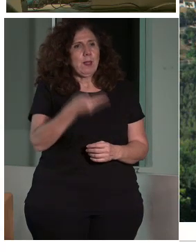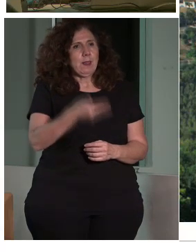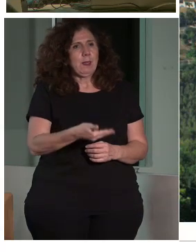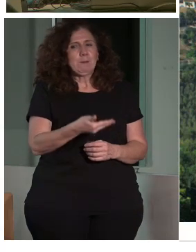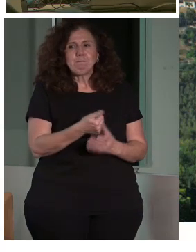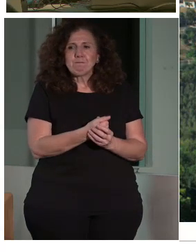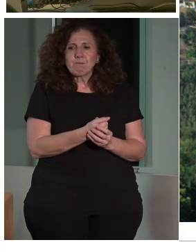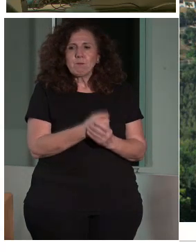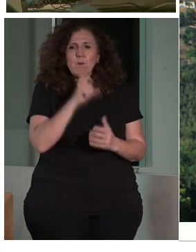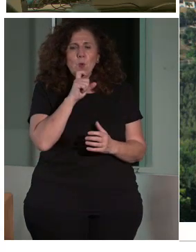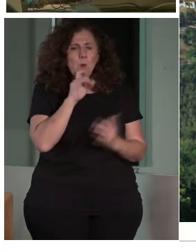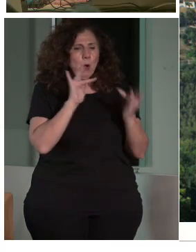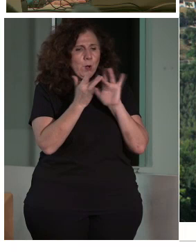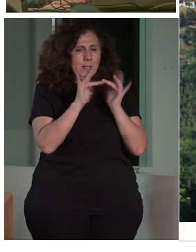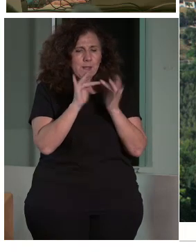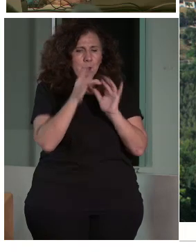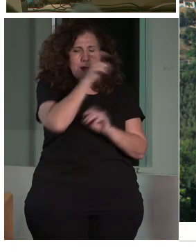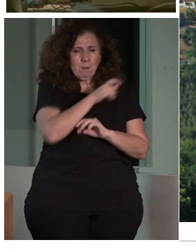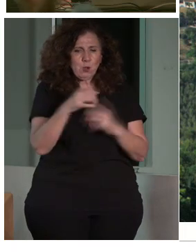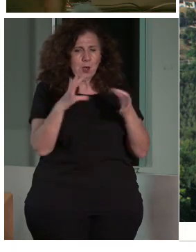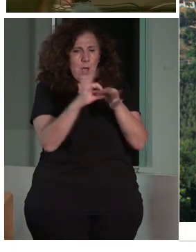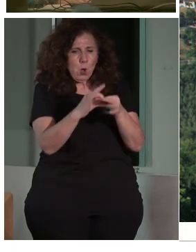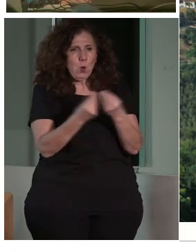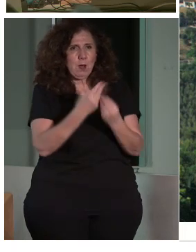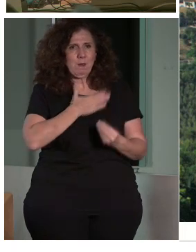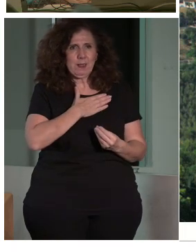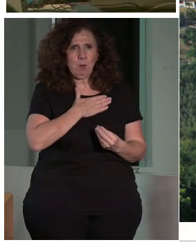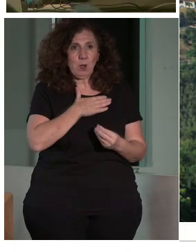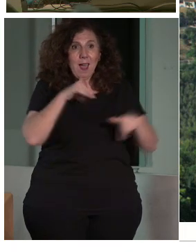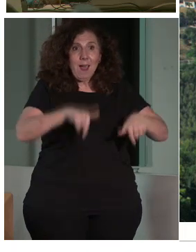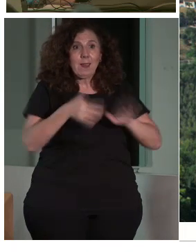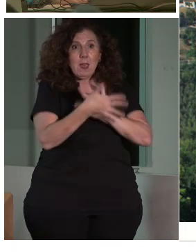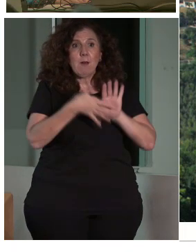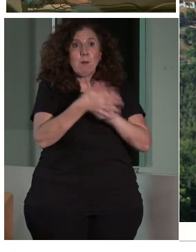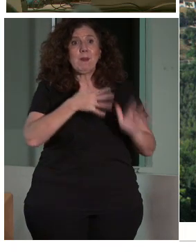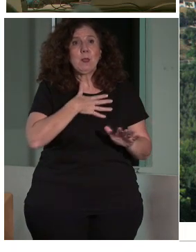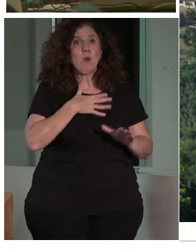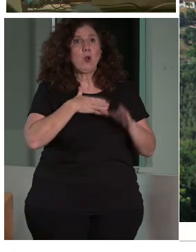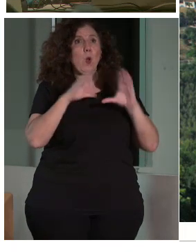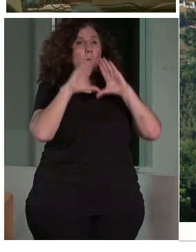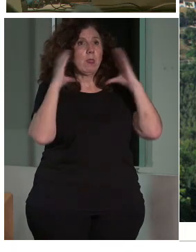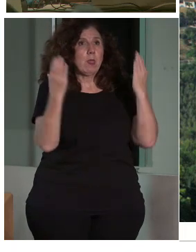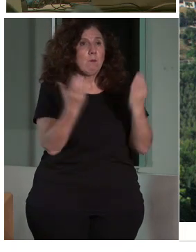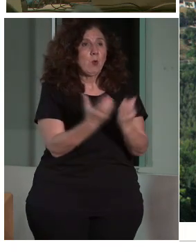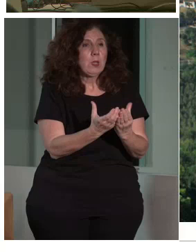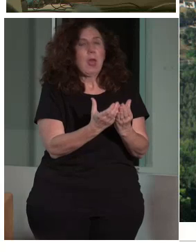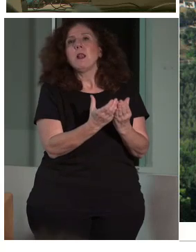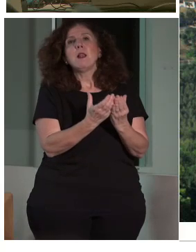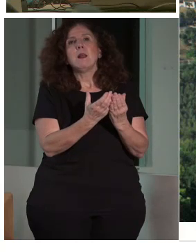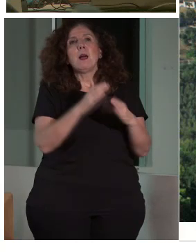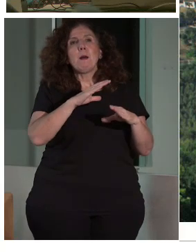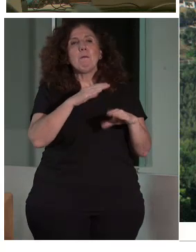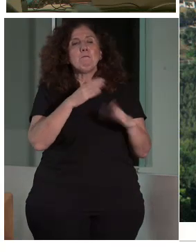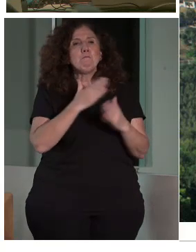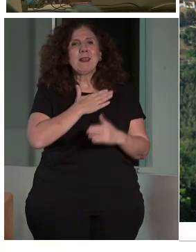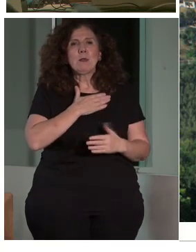con el patrimonio, con ese entorno. Y estamos aquí hablando de patrimonio de la humanidad, patrimonio mundial, ¿no? Y nos